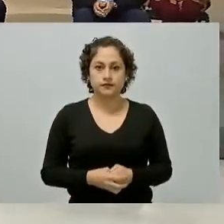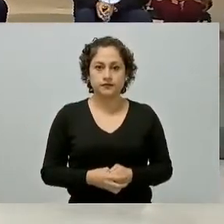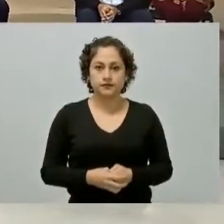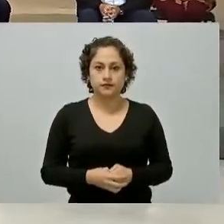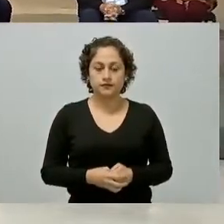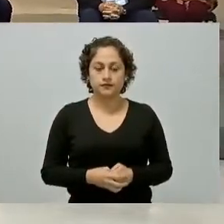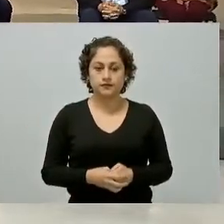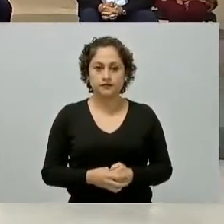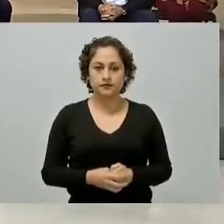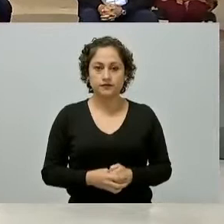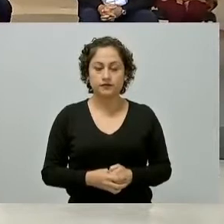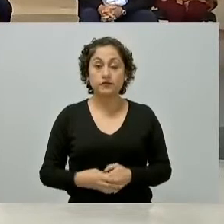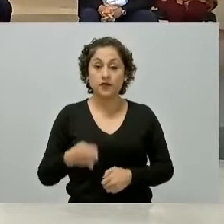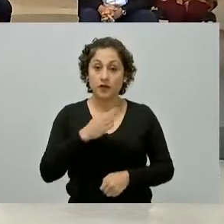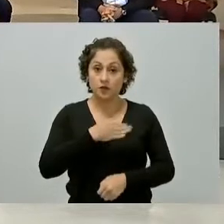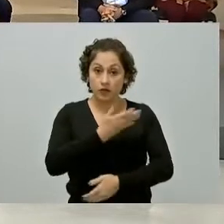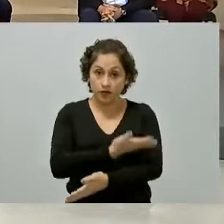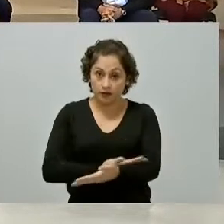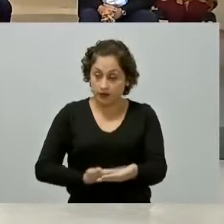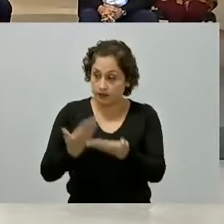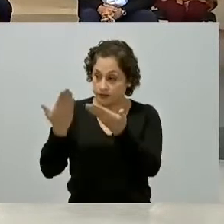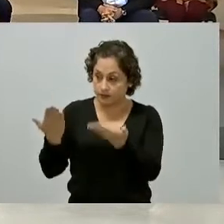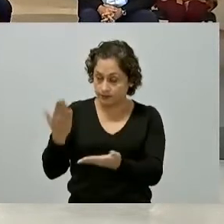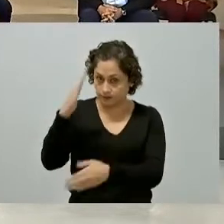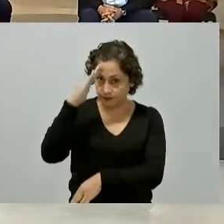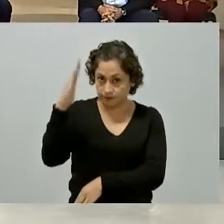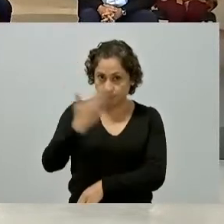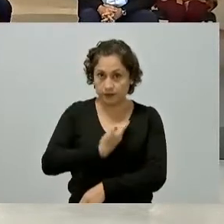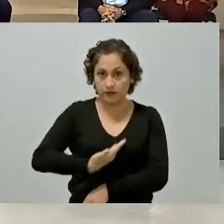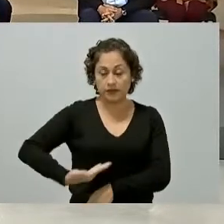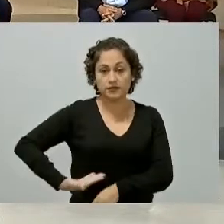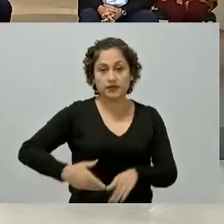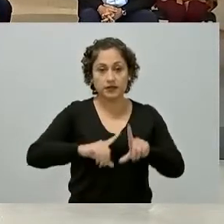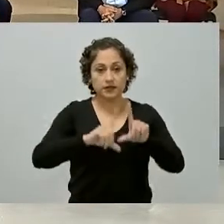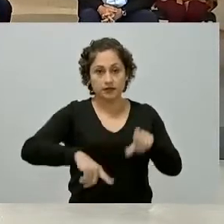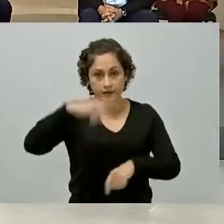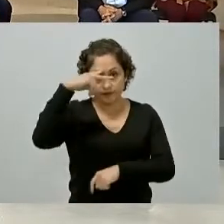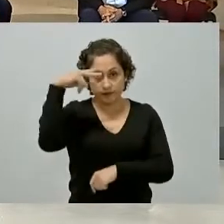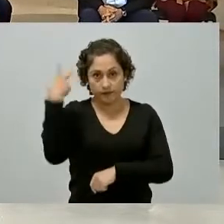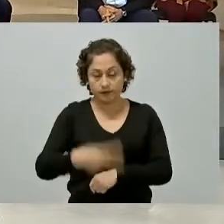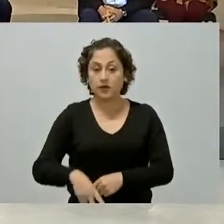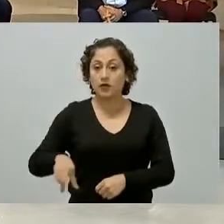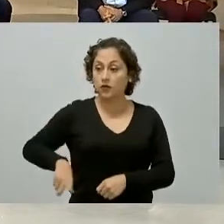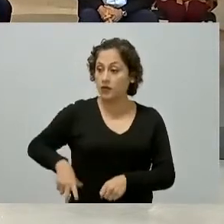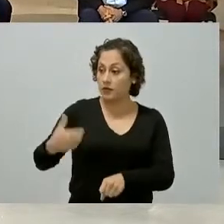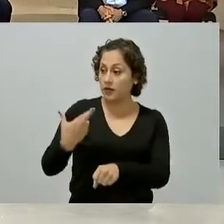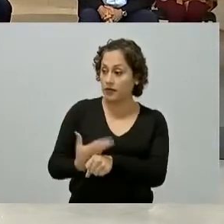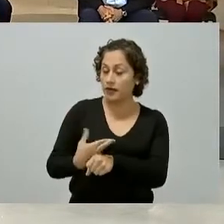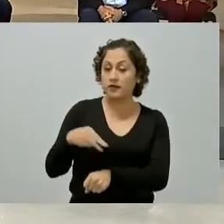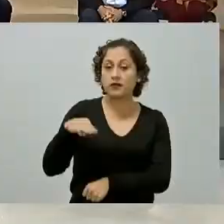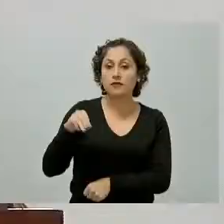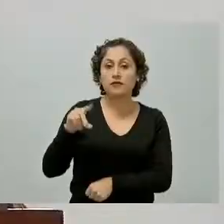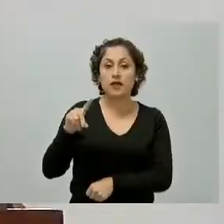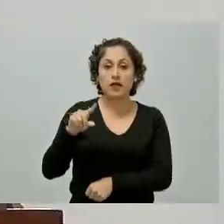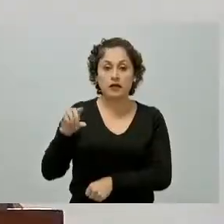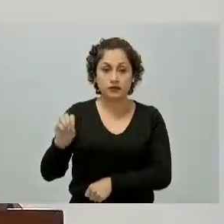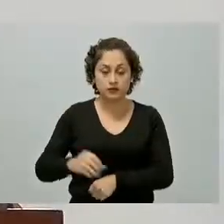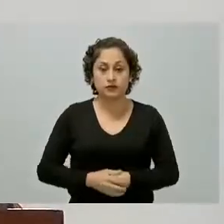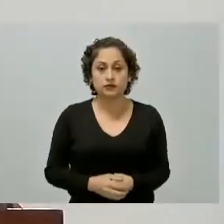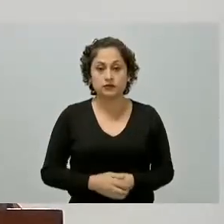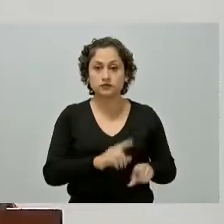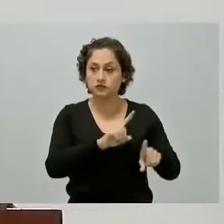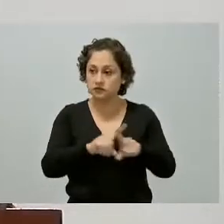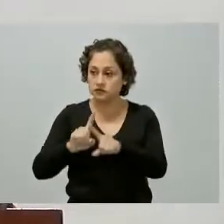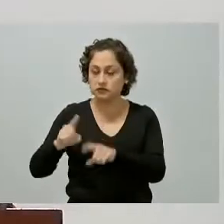Muy buenas tardes señor Presidente de la República gobernador del Mazo a los presidentes